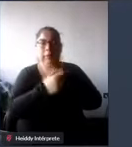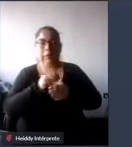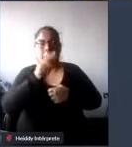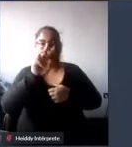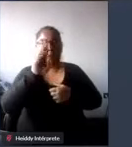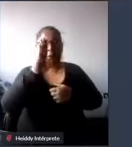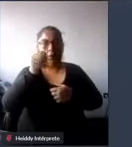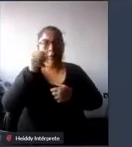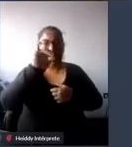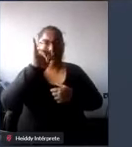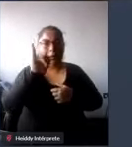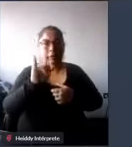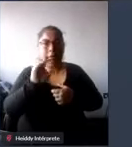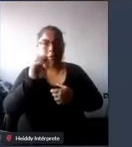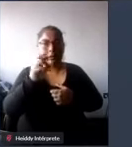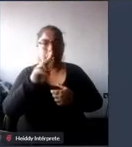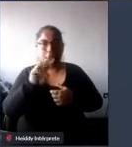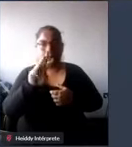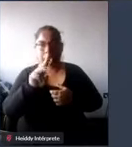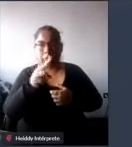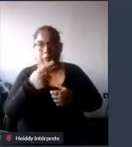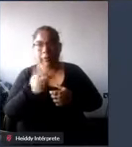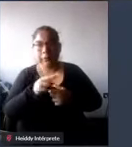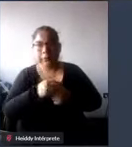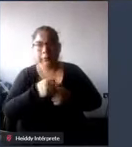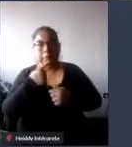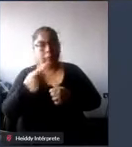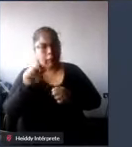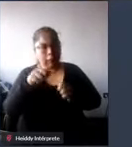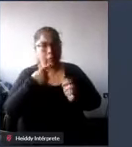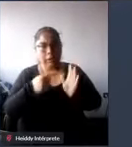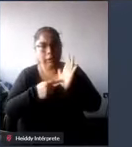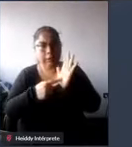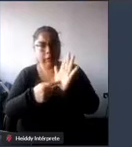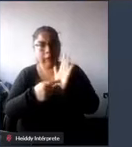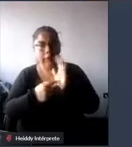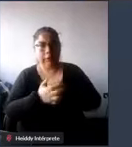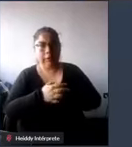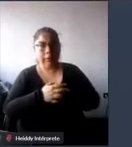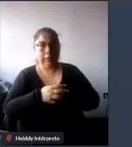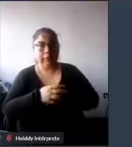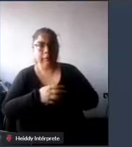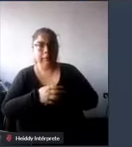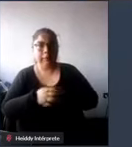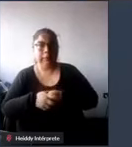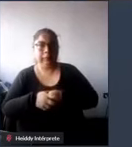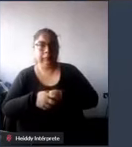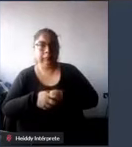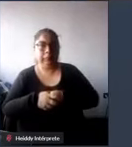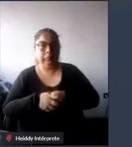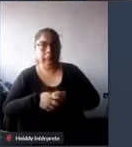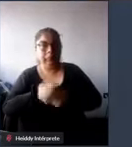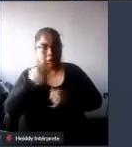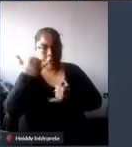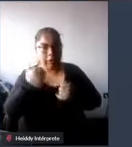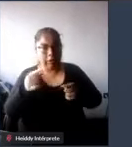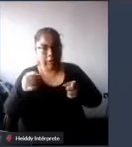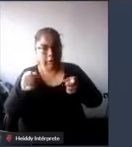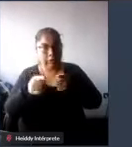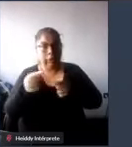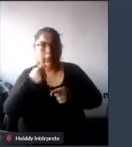también tengo que señalar que en estos elementos se debe